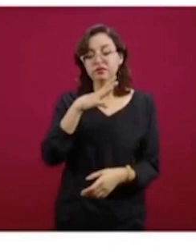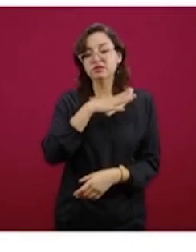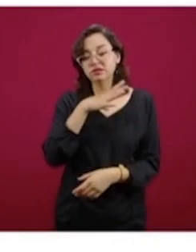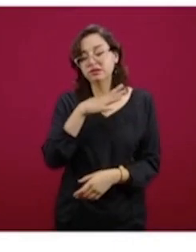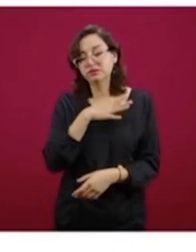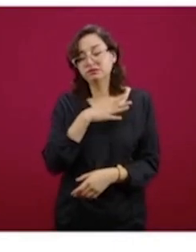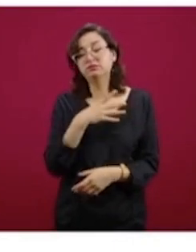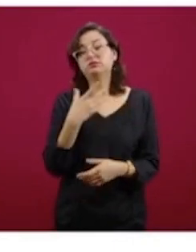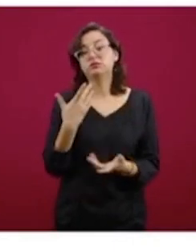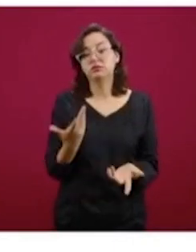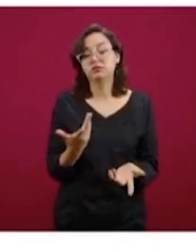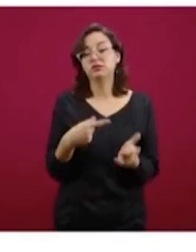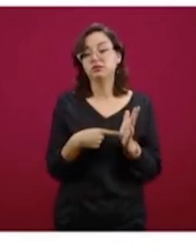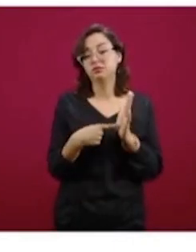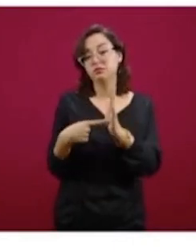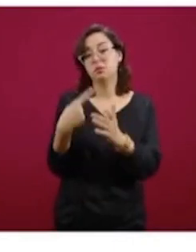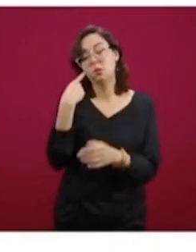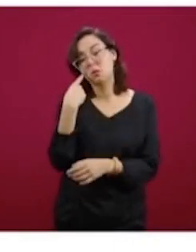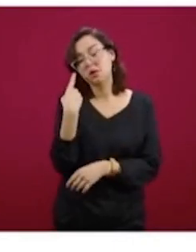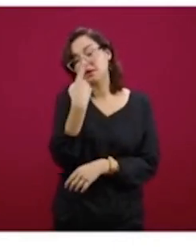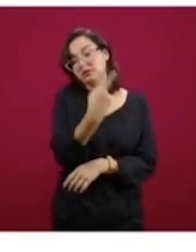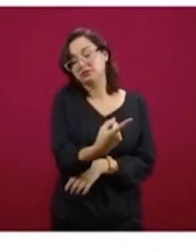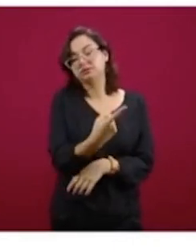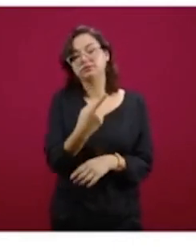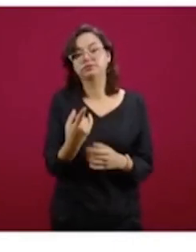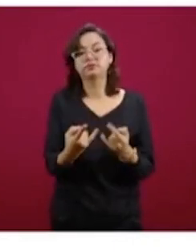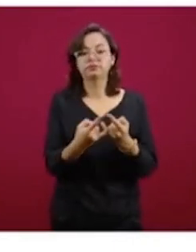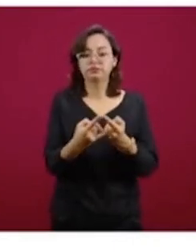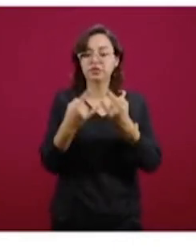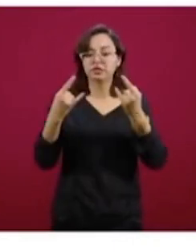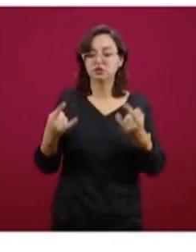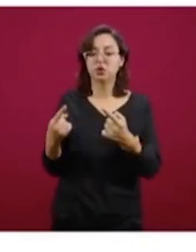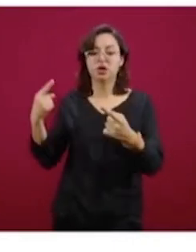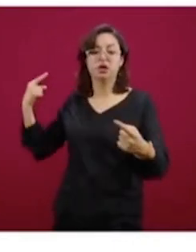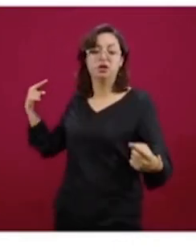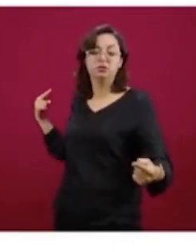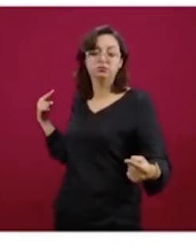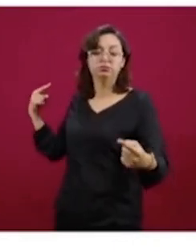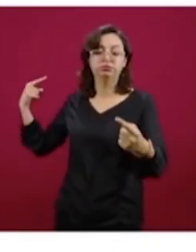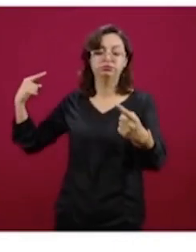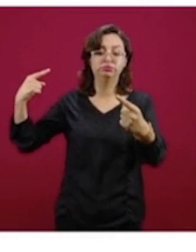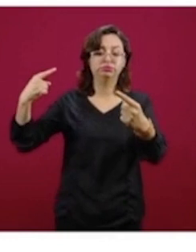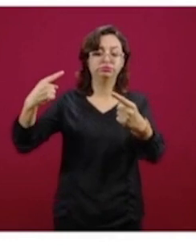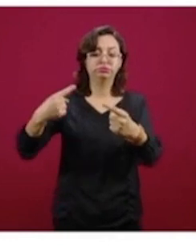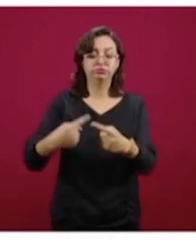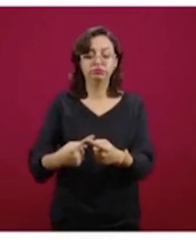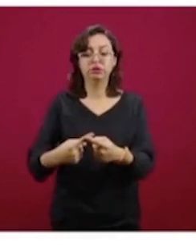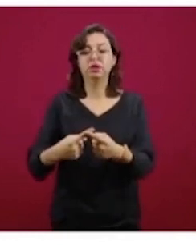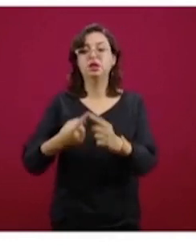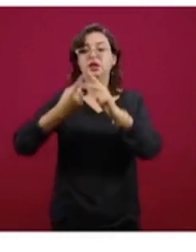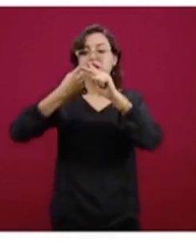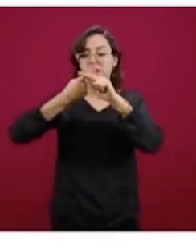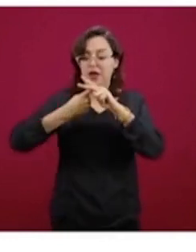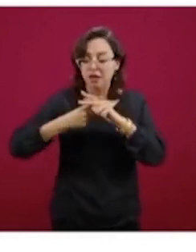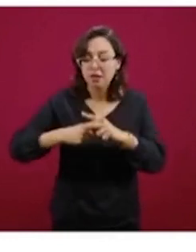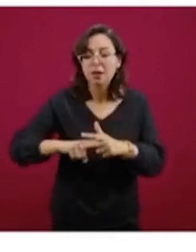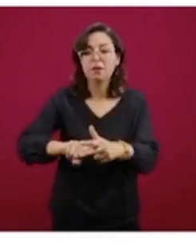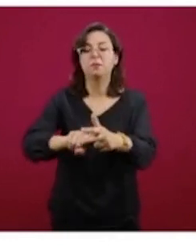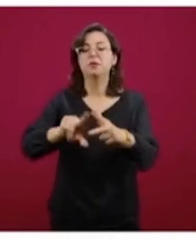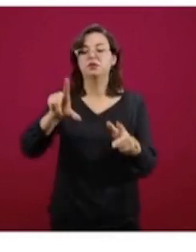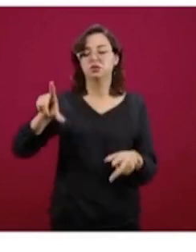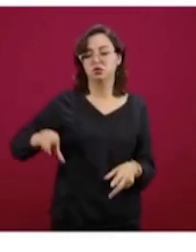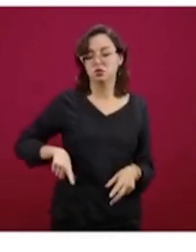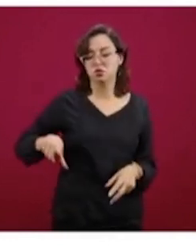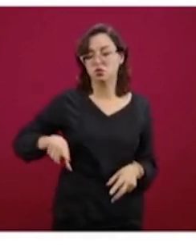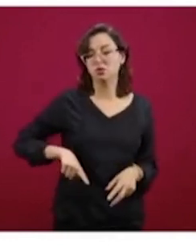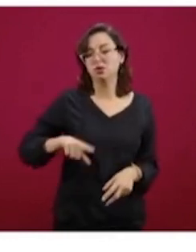sensibilidad. Esta es la tendencia histórica, aquí recibimos